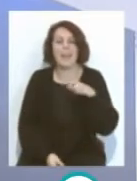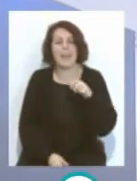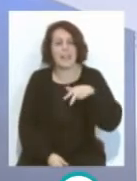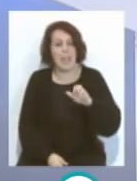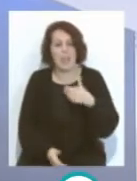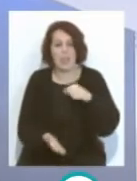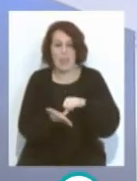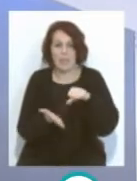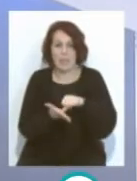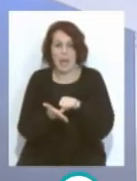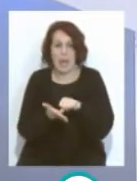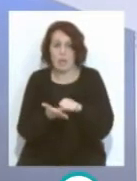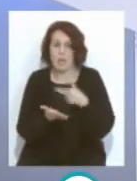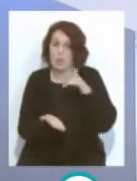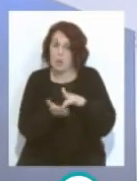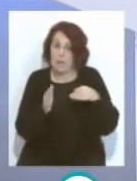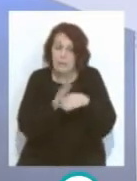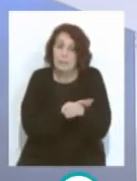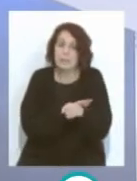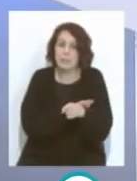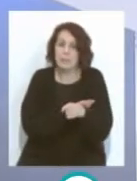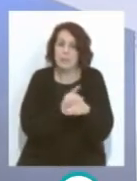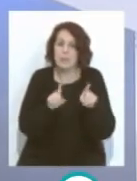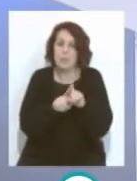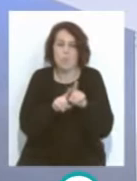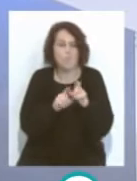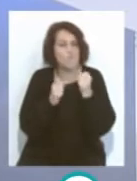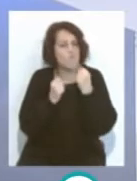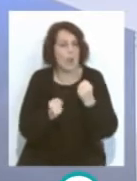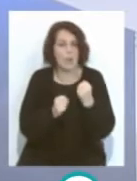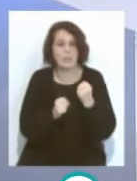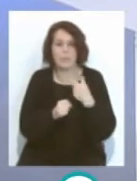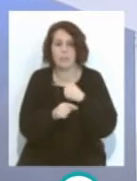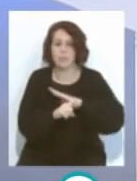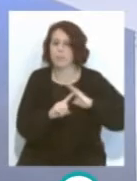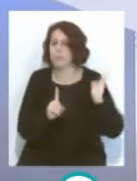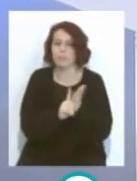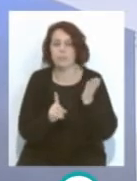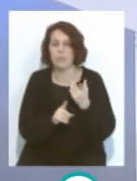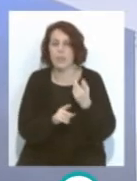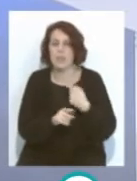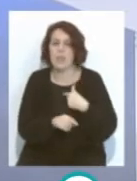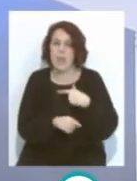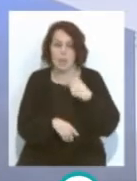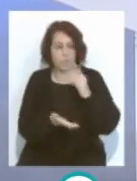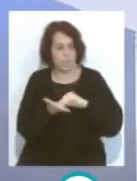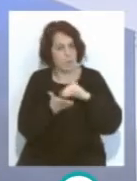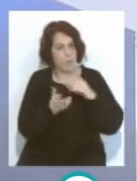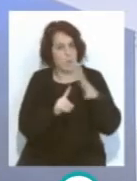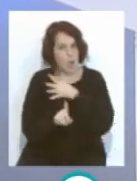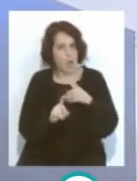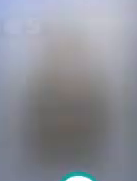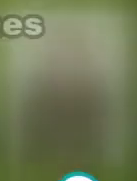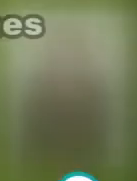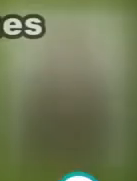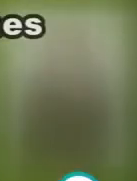central que cada vez que entra, entra de forma muy fuerte, agresivo, y en cierta manera violenta. Vemos